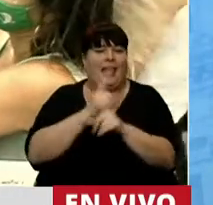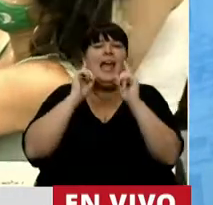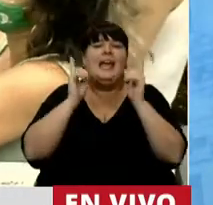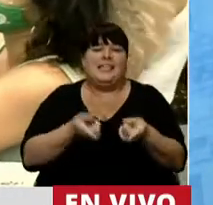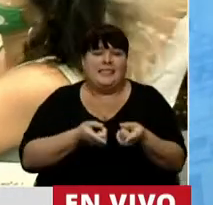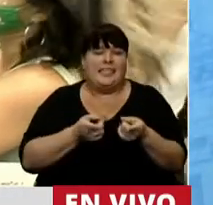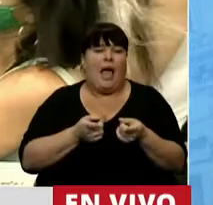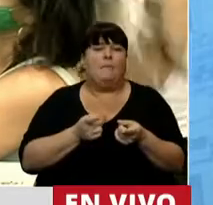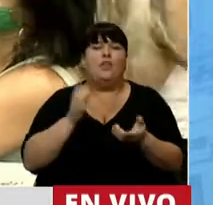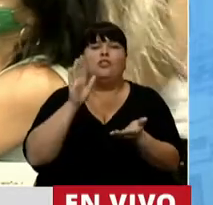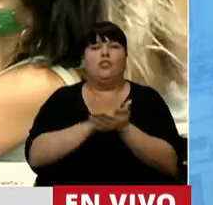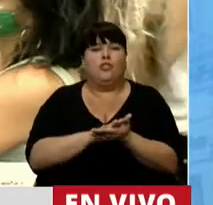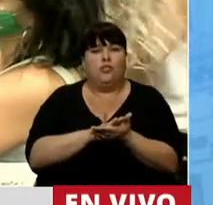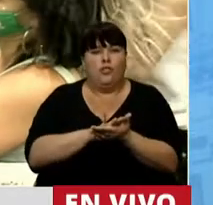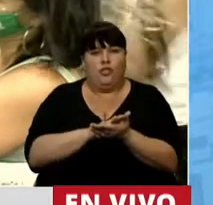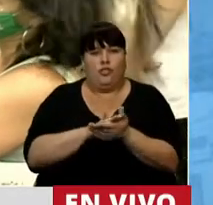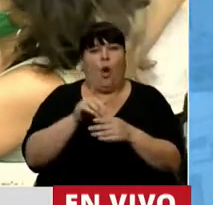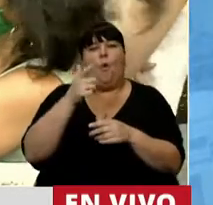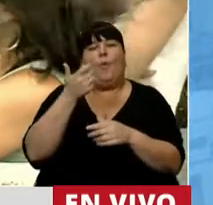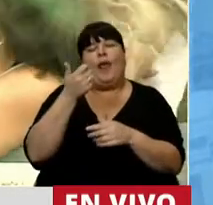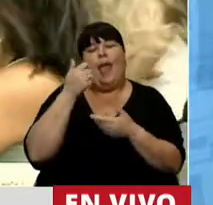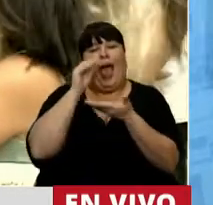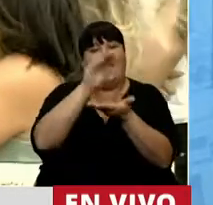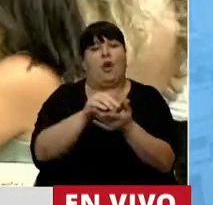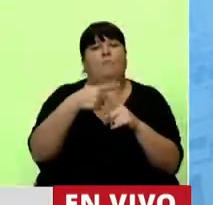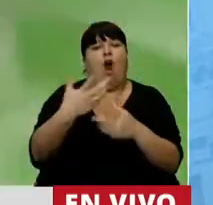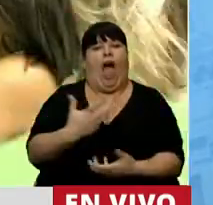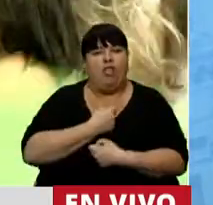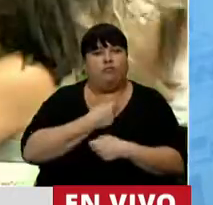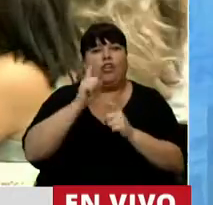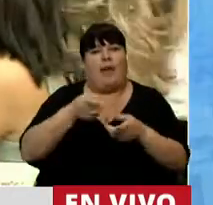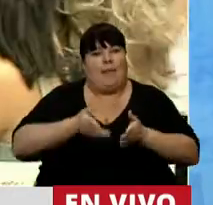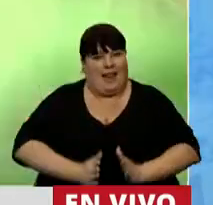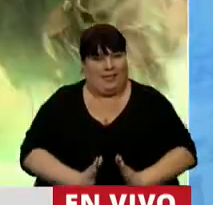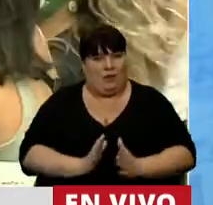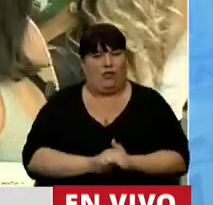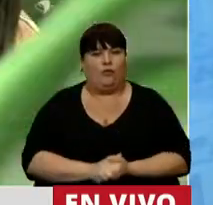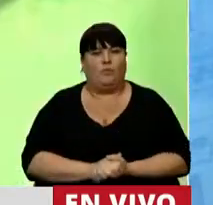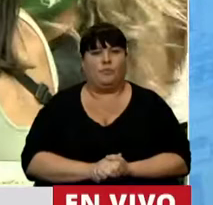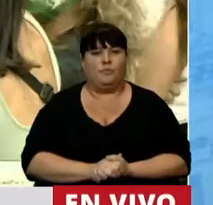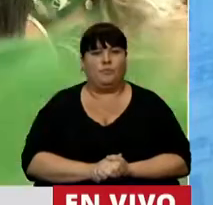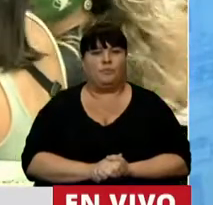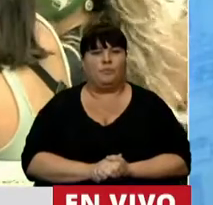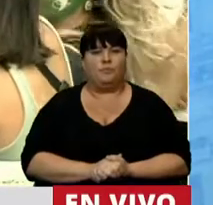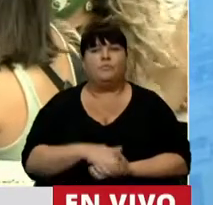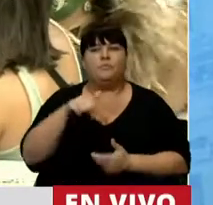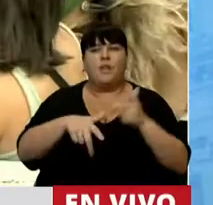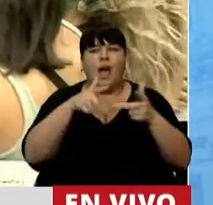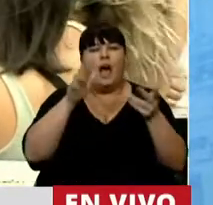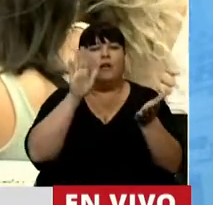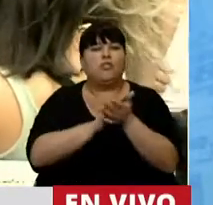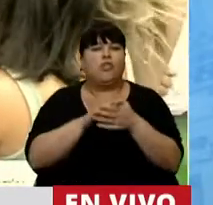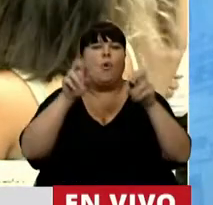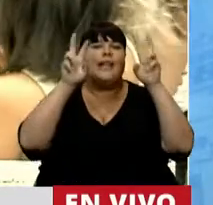también mediante la extensión de la asignación por adopción y nacimiento. Acá se hizo referencia